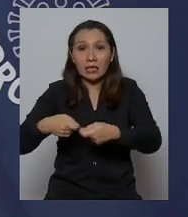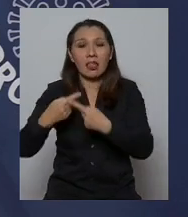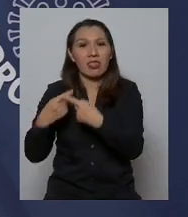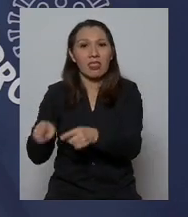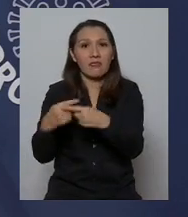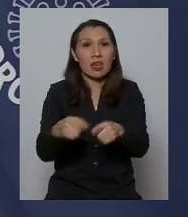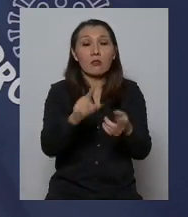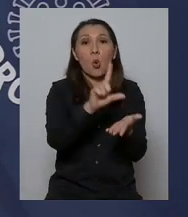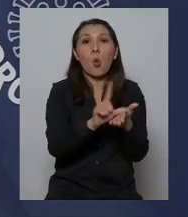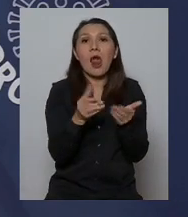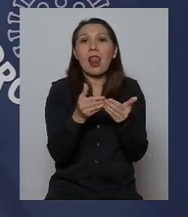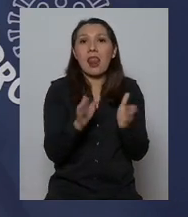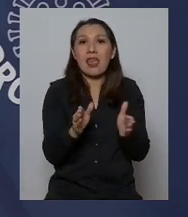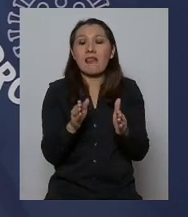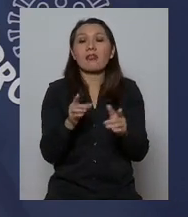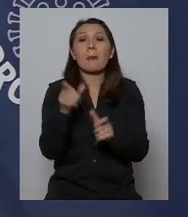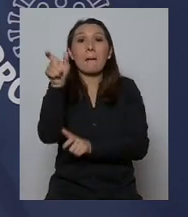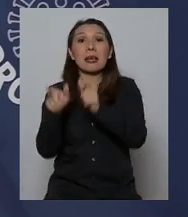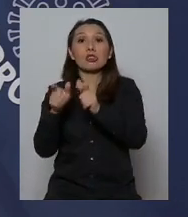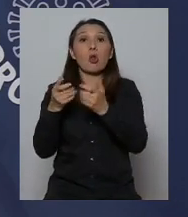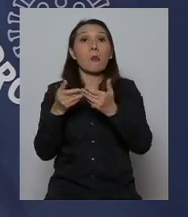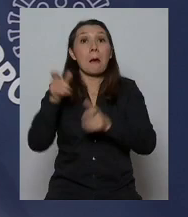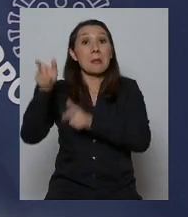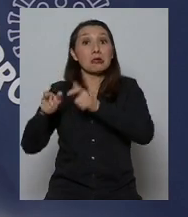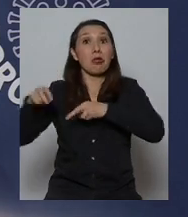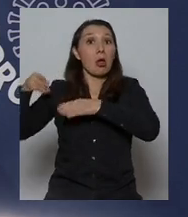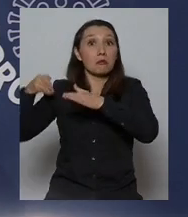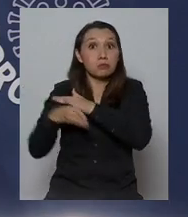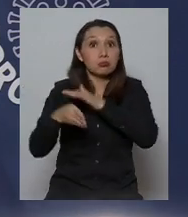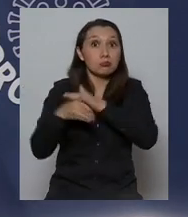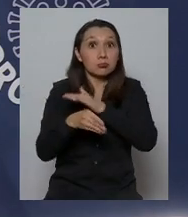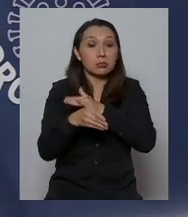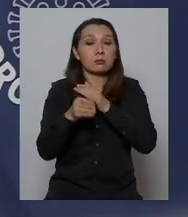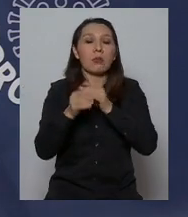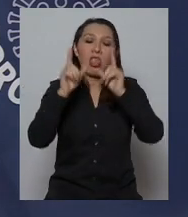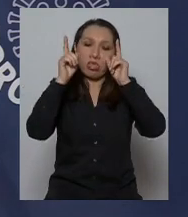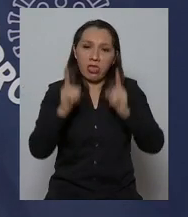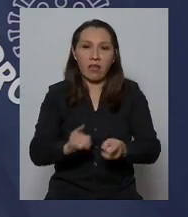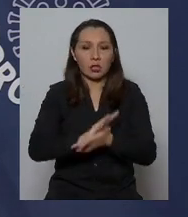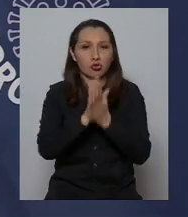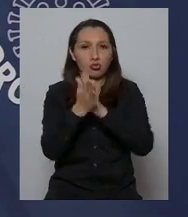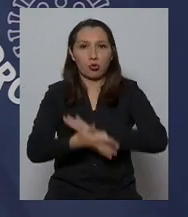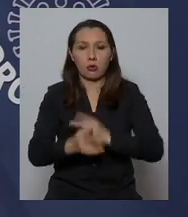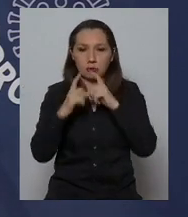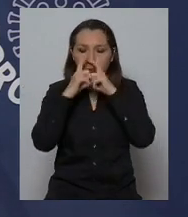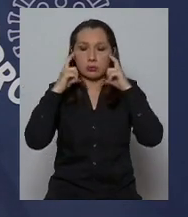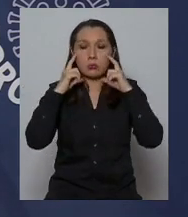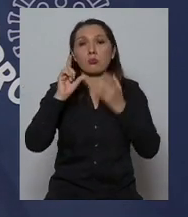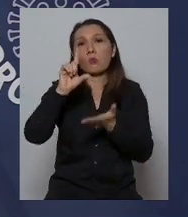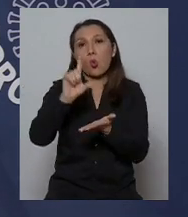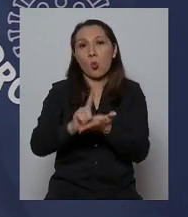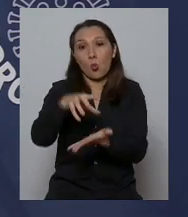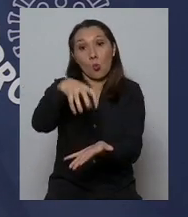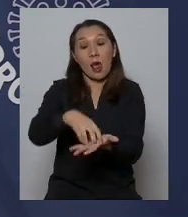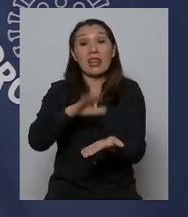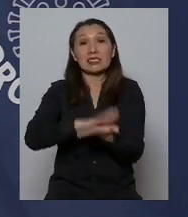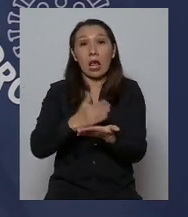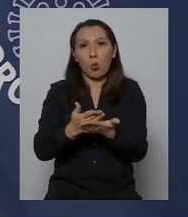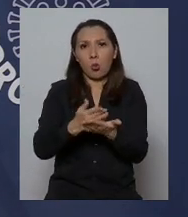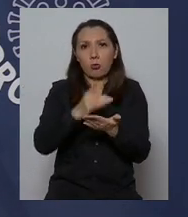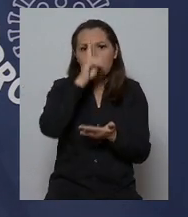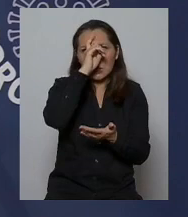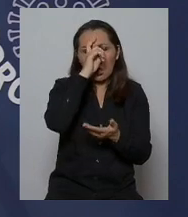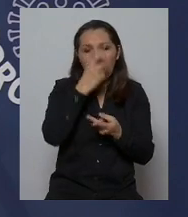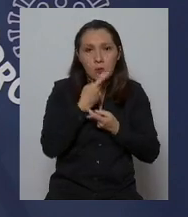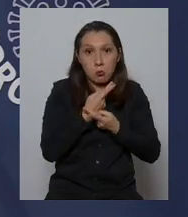establecimientos libres para acceso a público. Por supuesto, todo establecimiento de salud, sea público